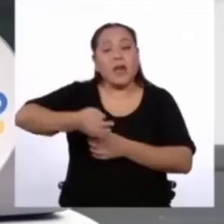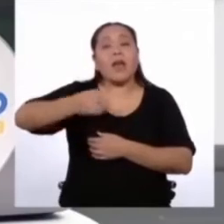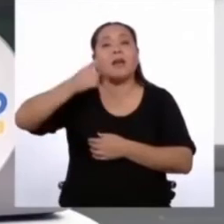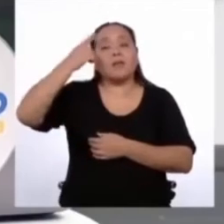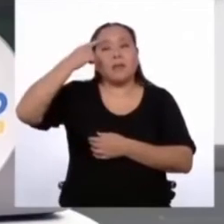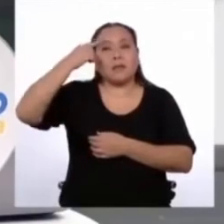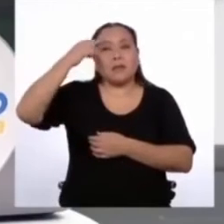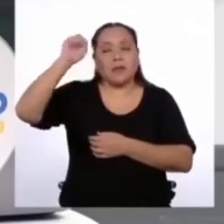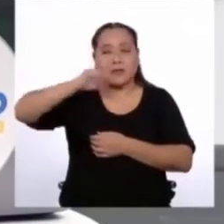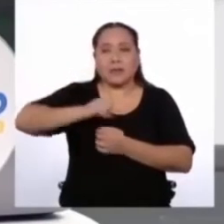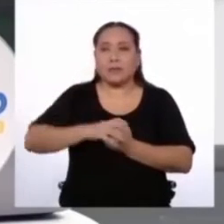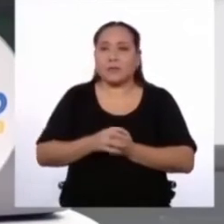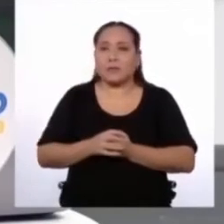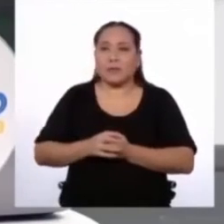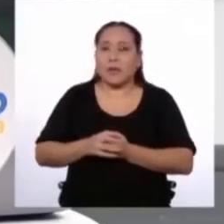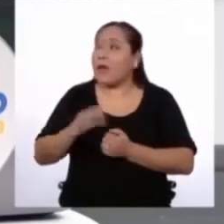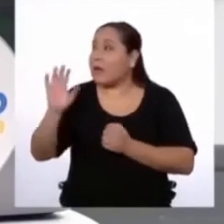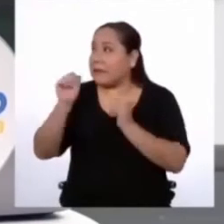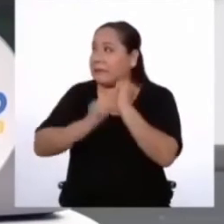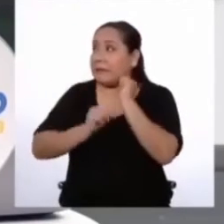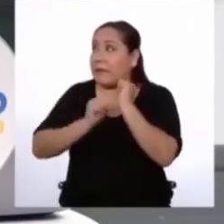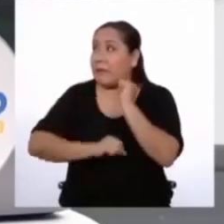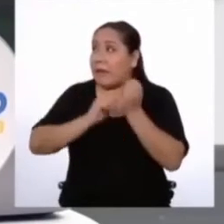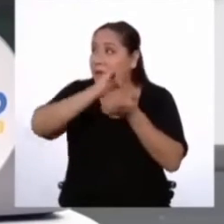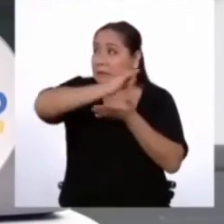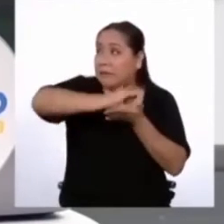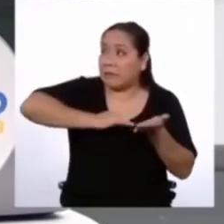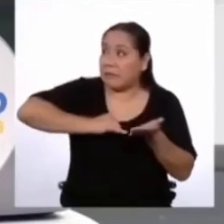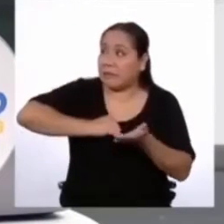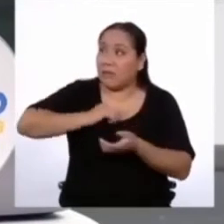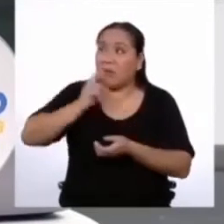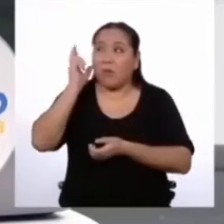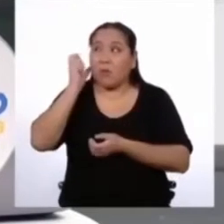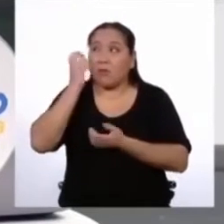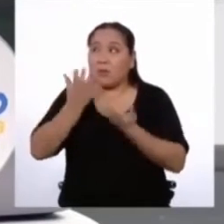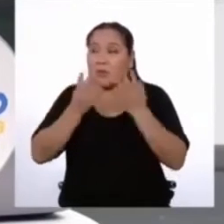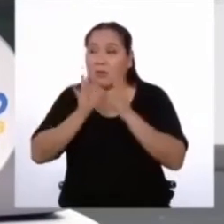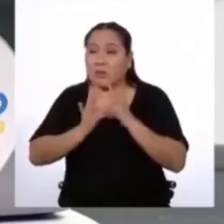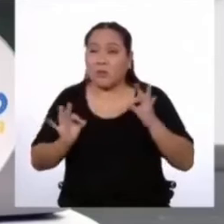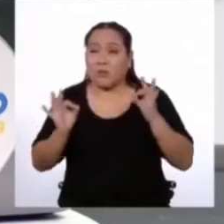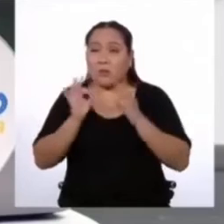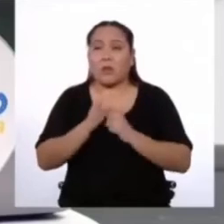me acaba de enviar un audio. Mejor voy a escucharlo porque de repente es algo importante.